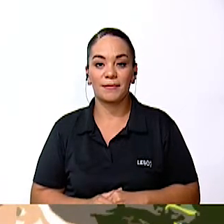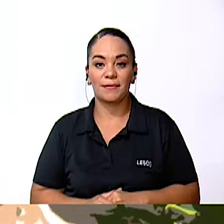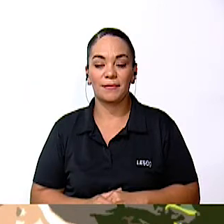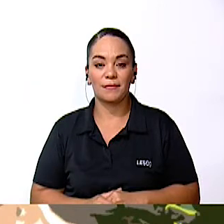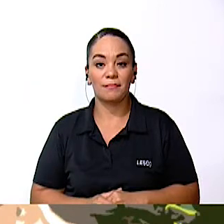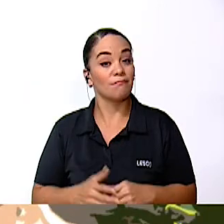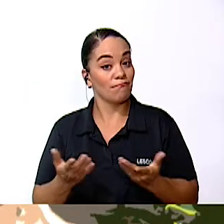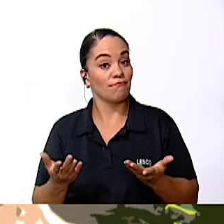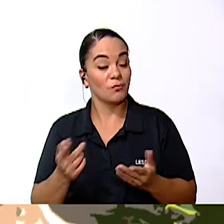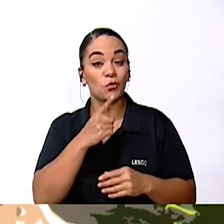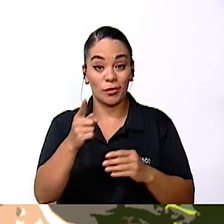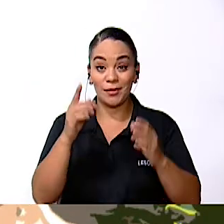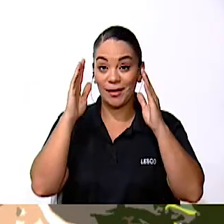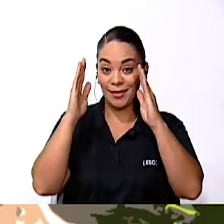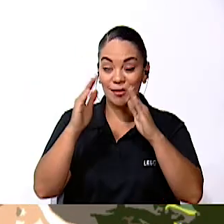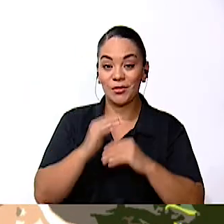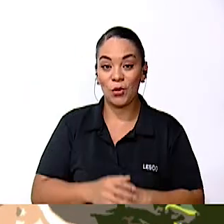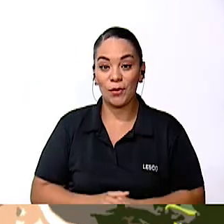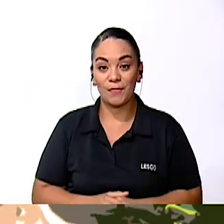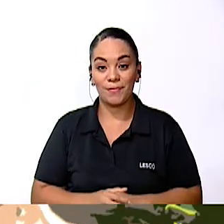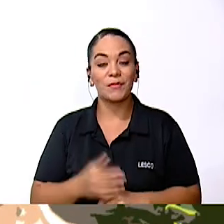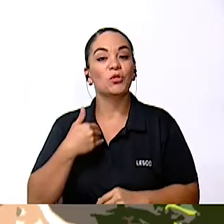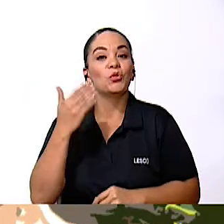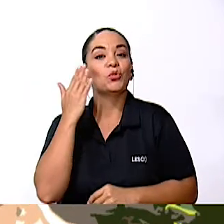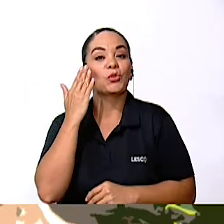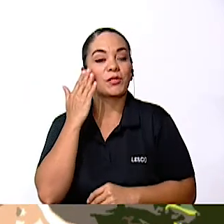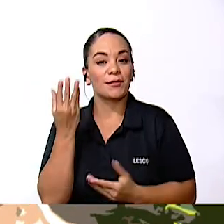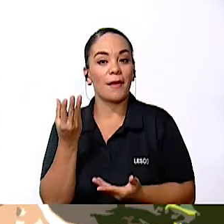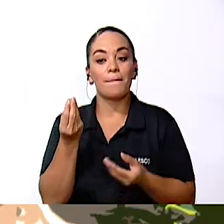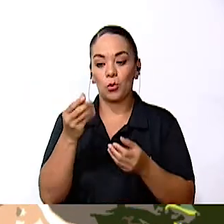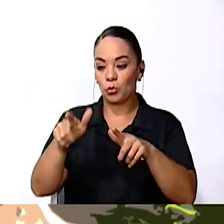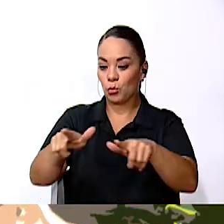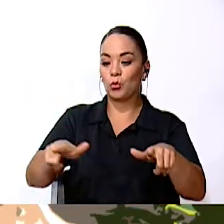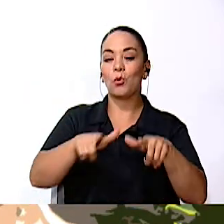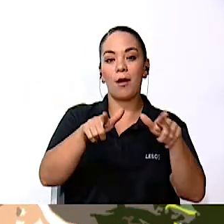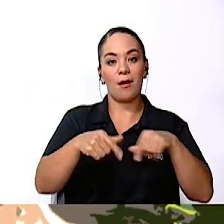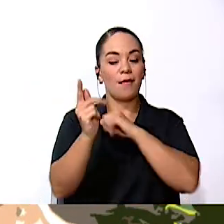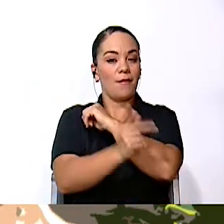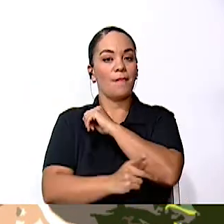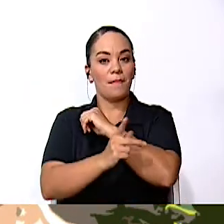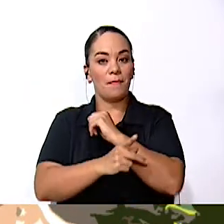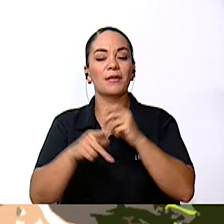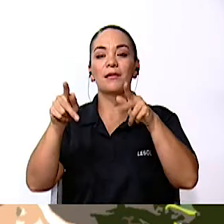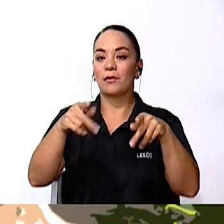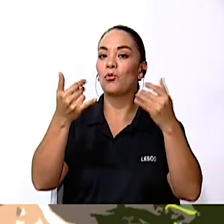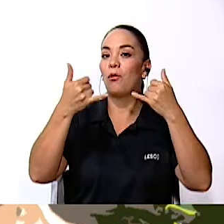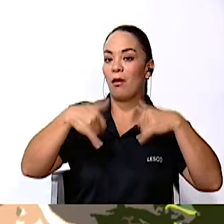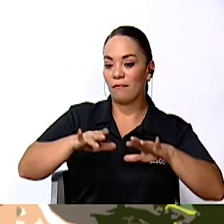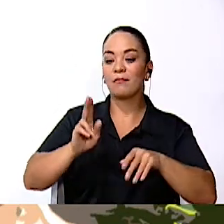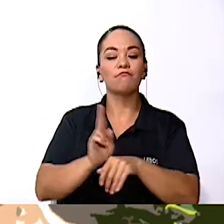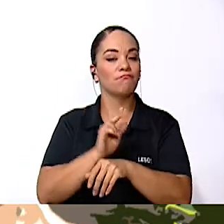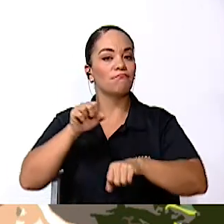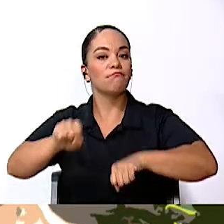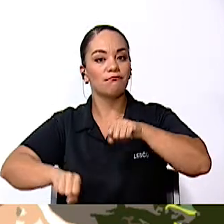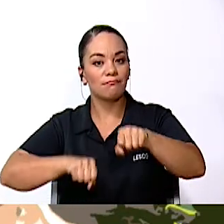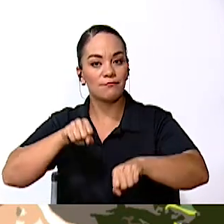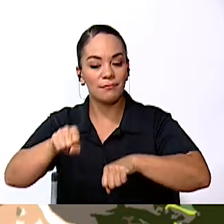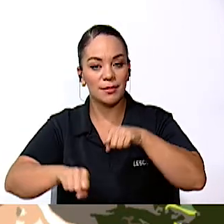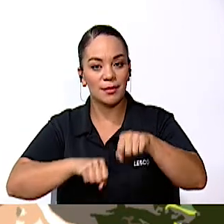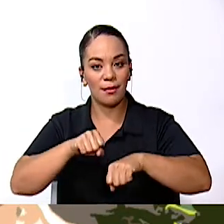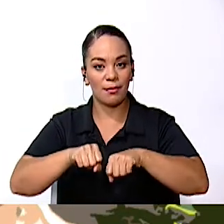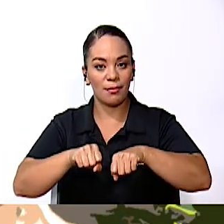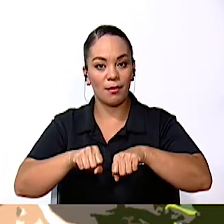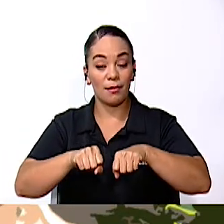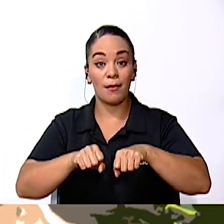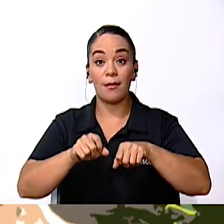Sí le pusieron bastante atención ¿Verdad? Porque yo sé que en muchas zonas de nuestro país La gente todavía transita en bicicleta Pero tienen que tener